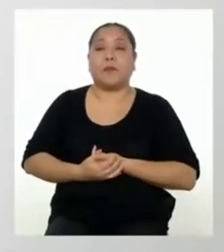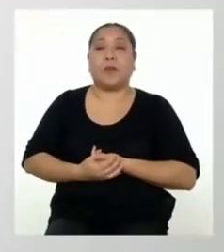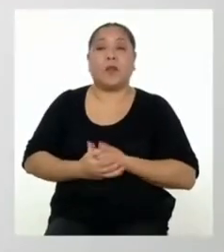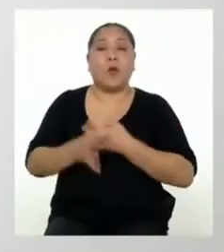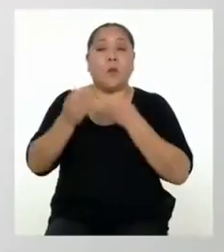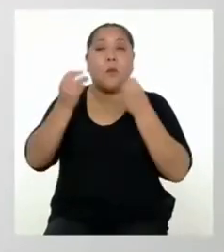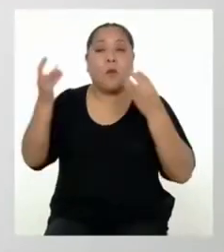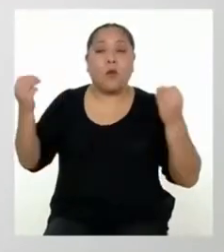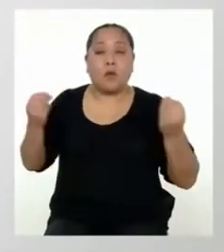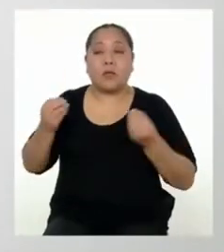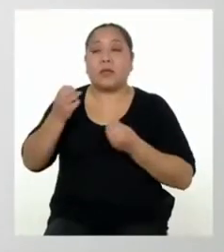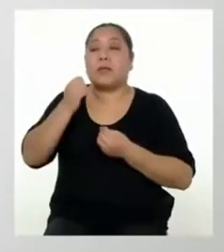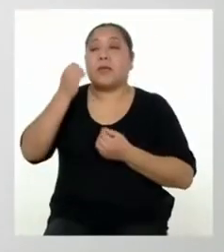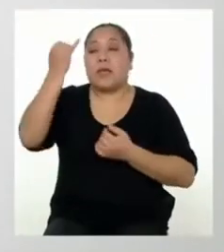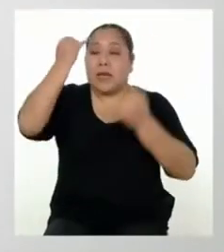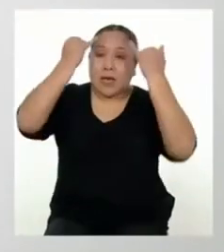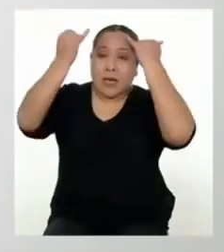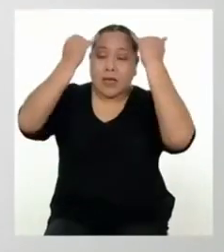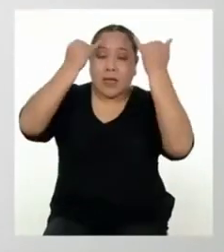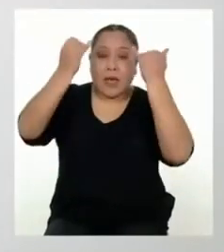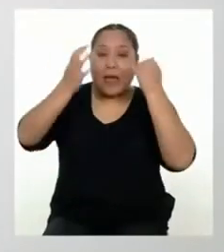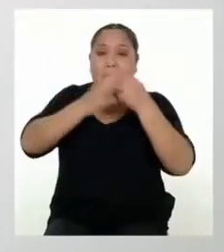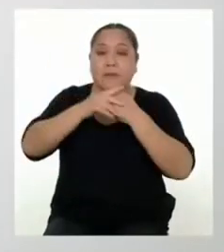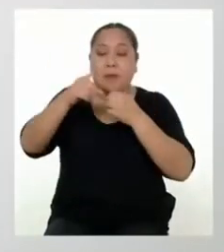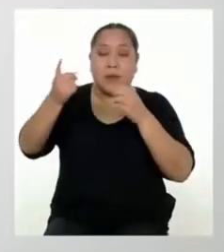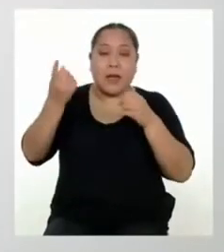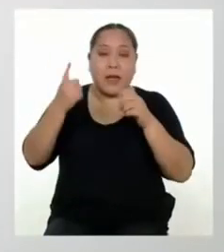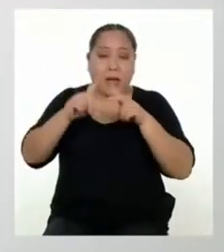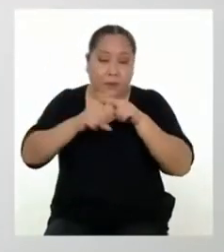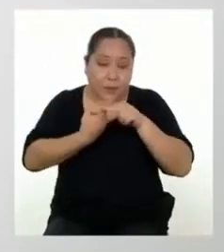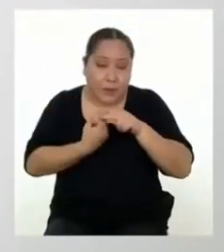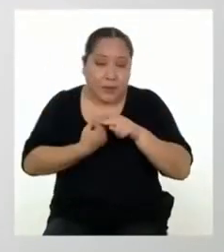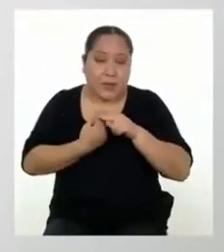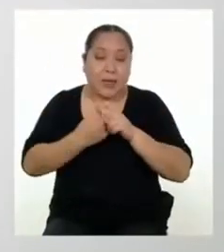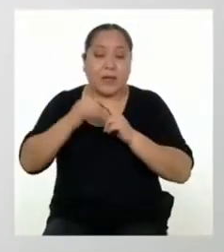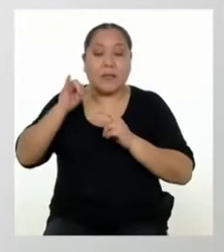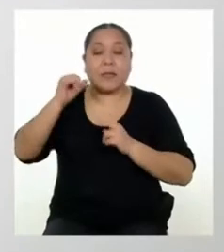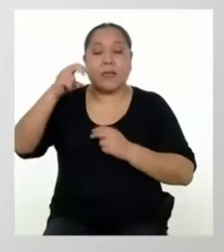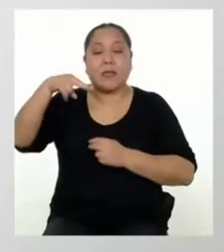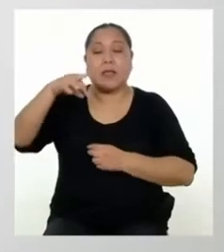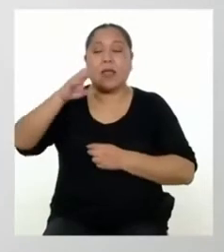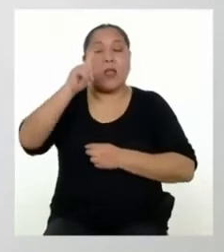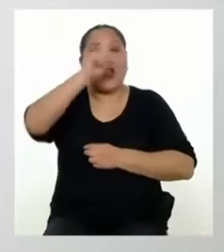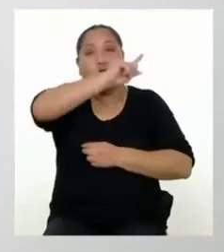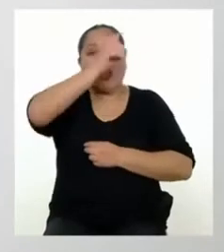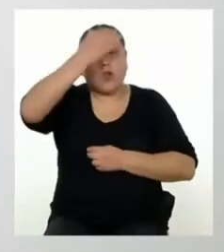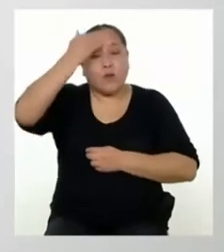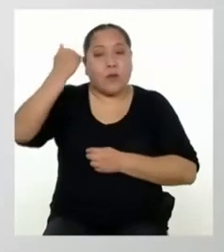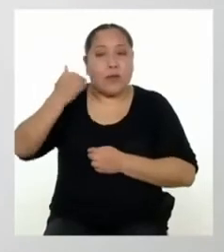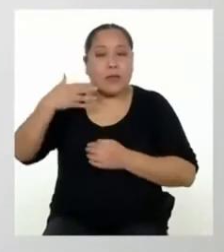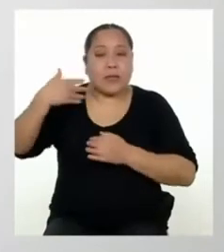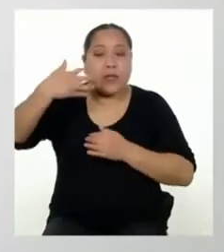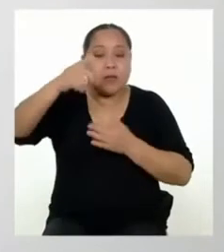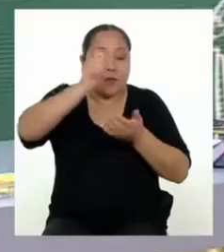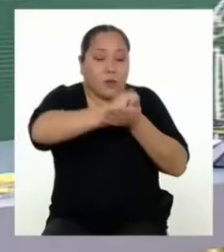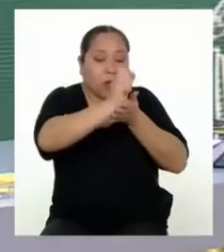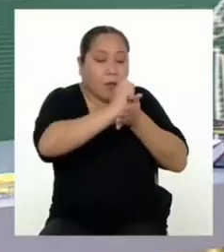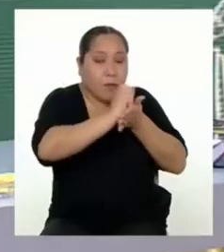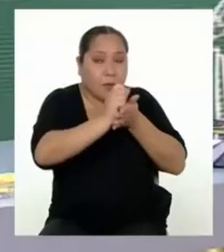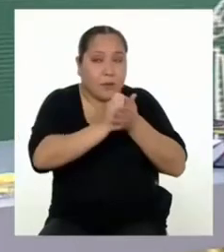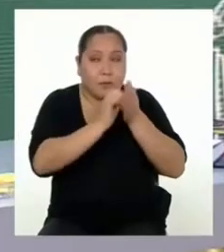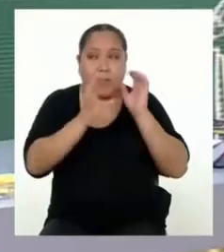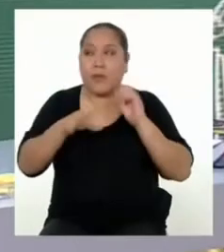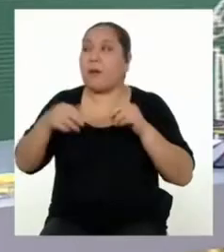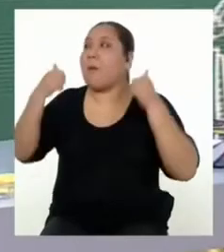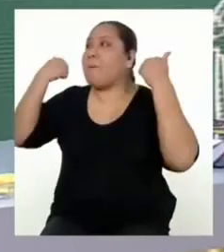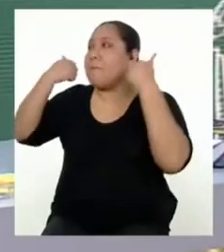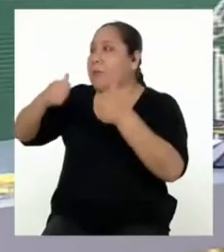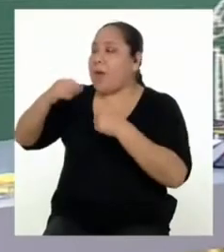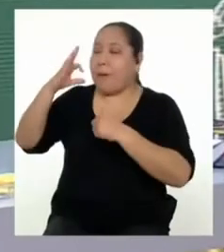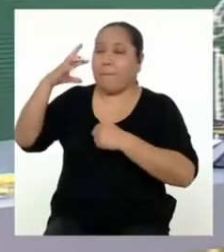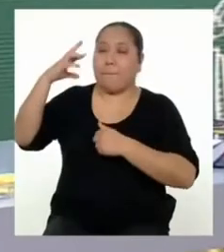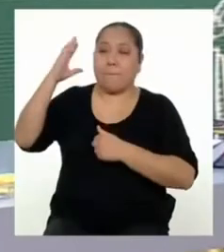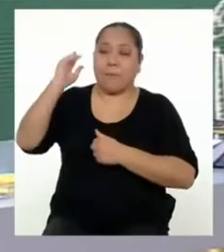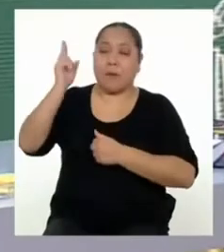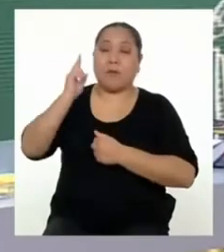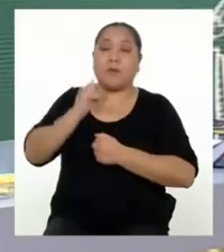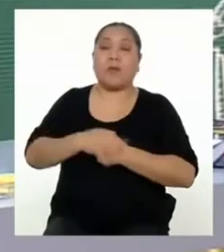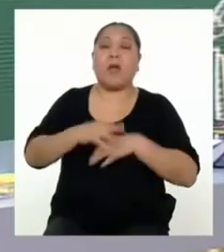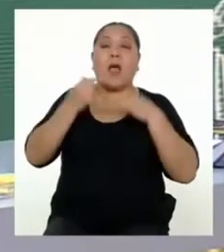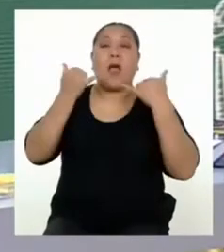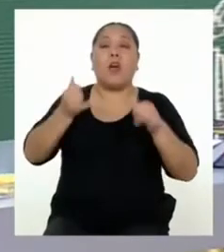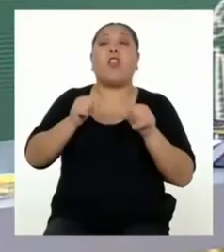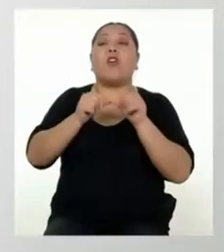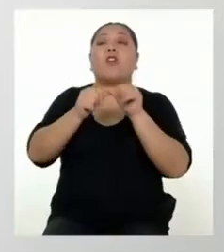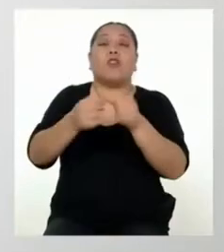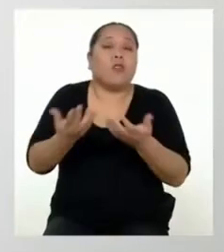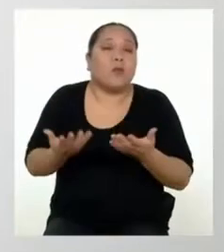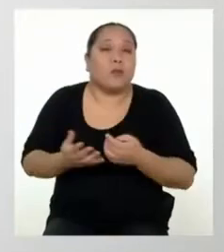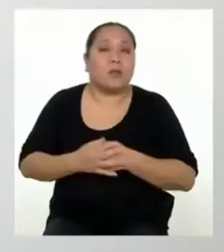Son muy buenas ideas para la introducción, Yanira. No te olvides que más adelante las textualizaremos. ¡Qué bueno, profesora! ¿Ahora